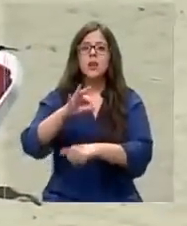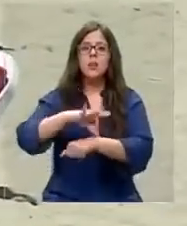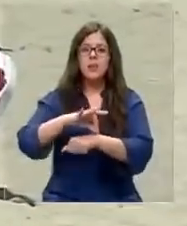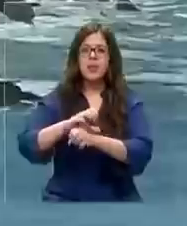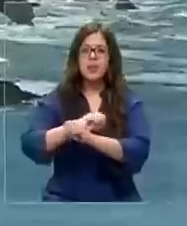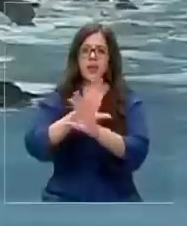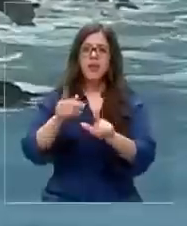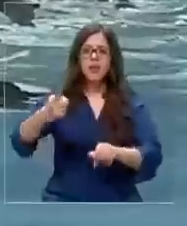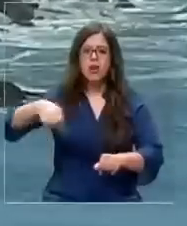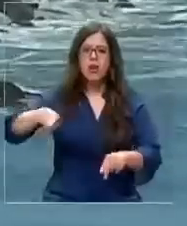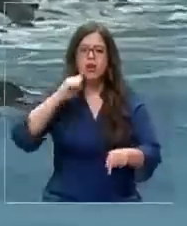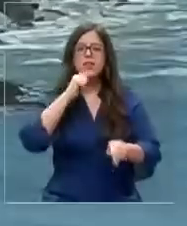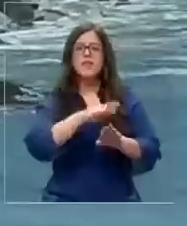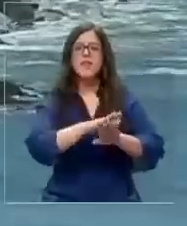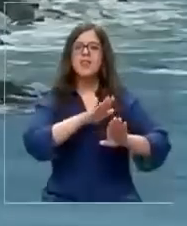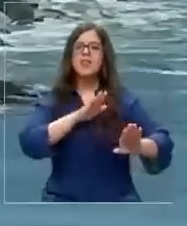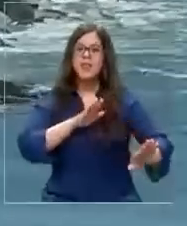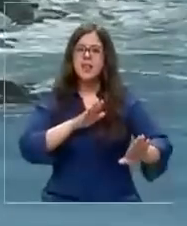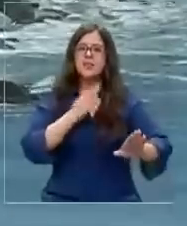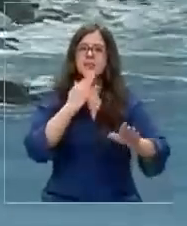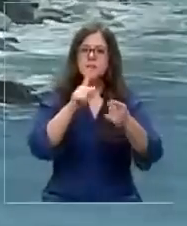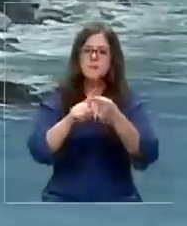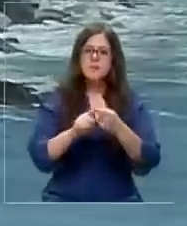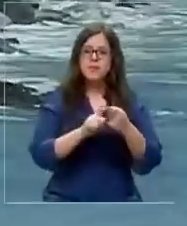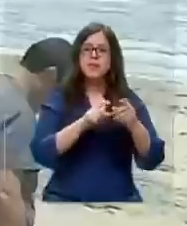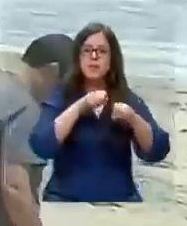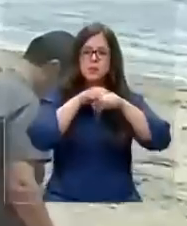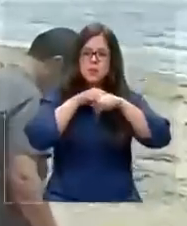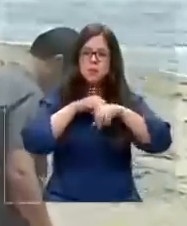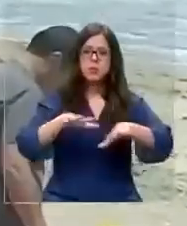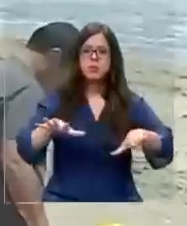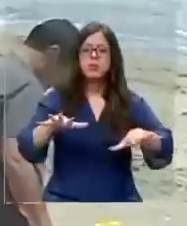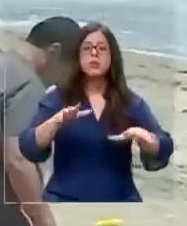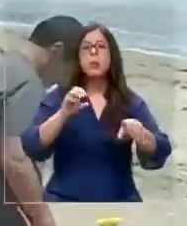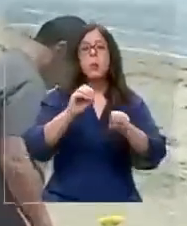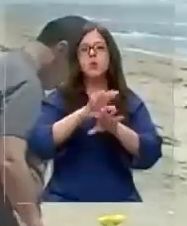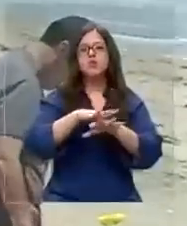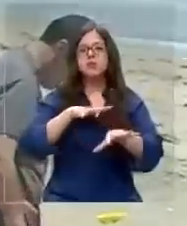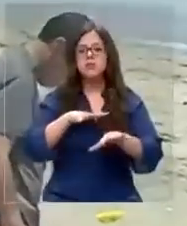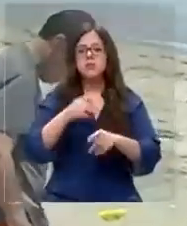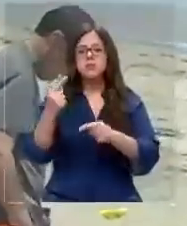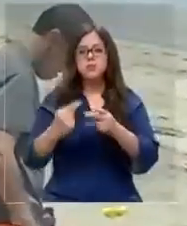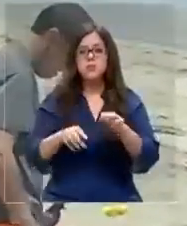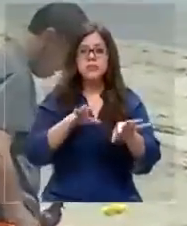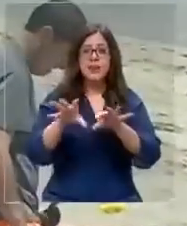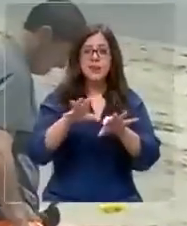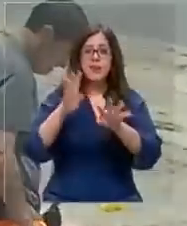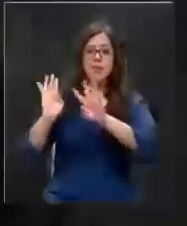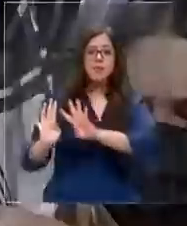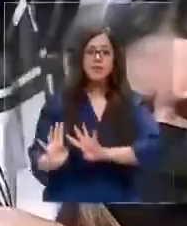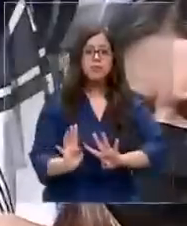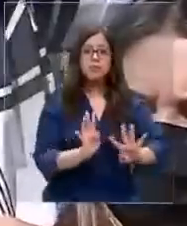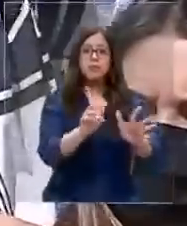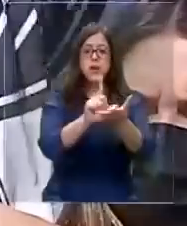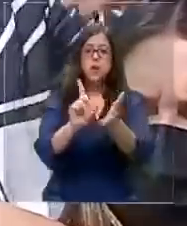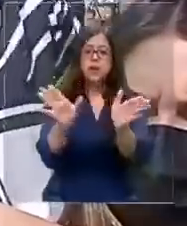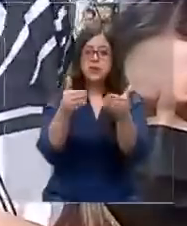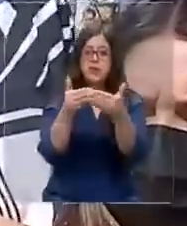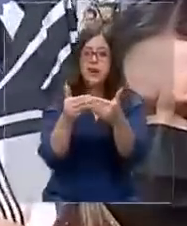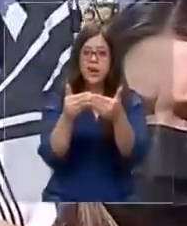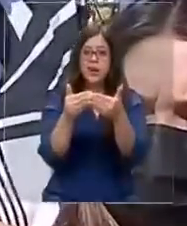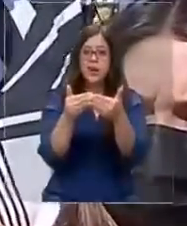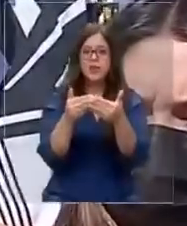fueron claros evitar exponerse y participar de eventos masivos. Por lo tanto, actividades masivas en lugares cerrados,